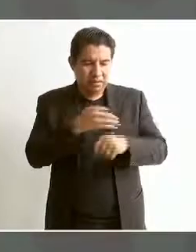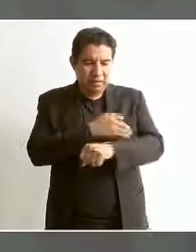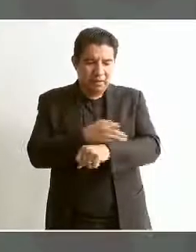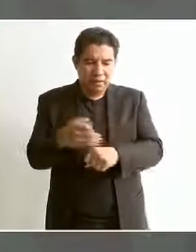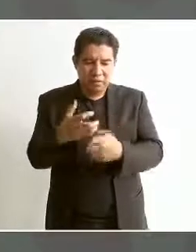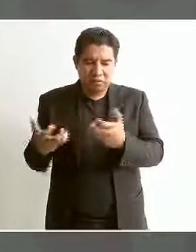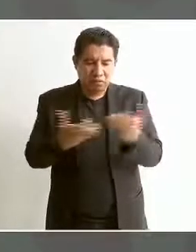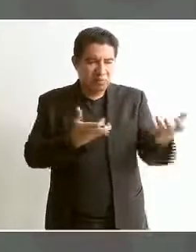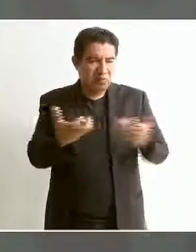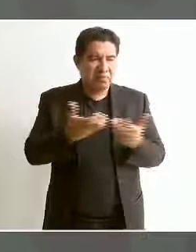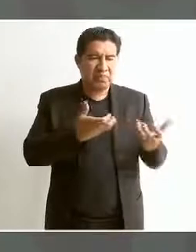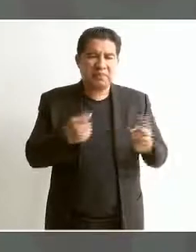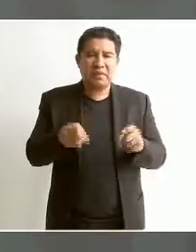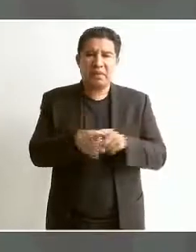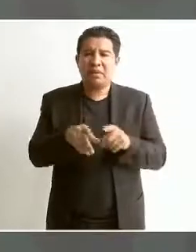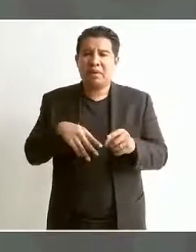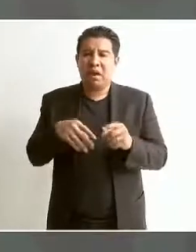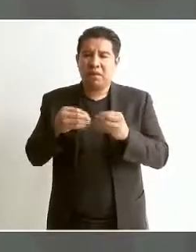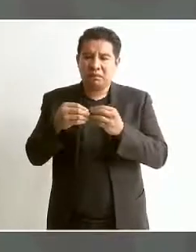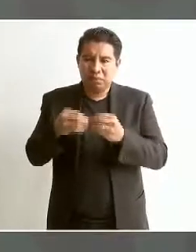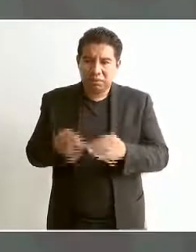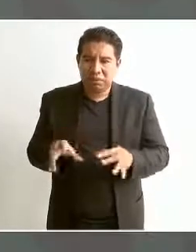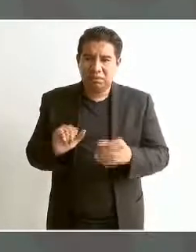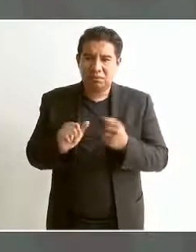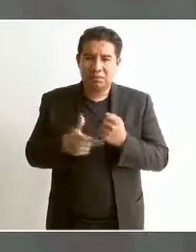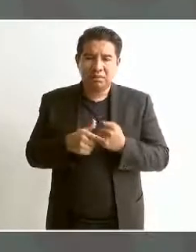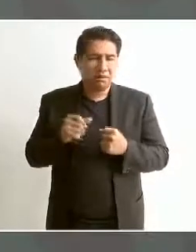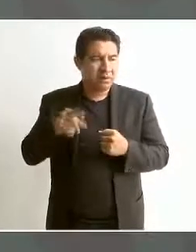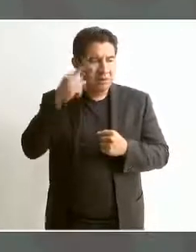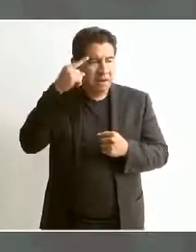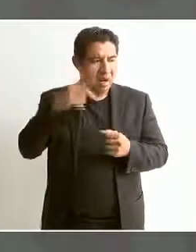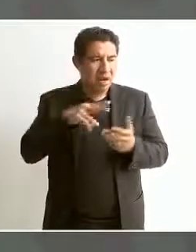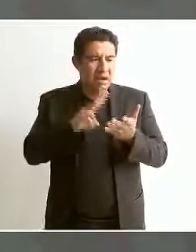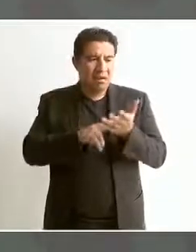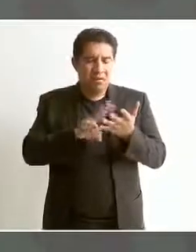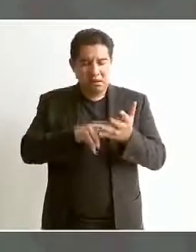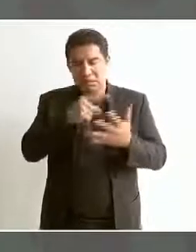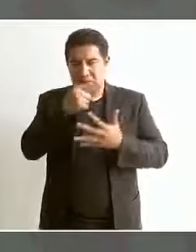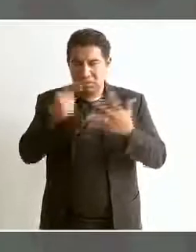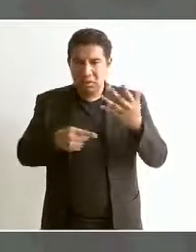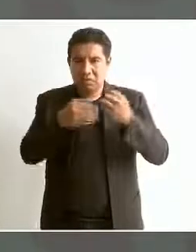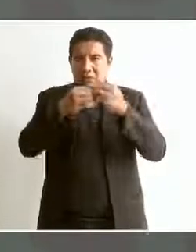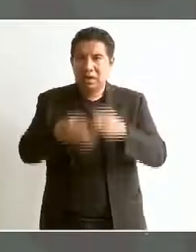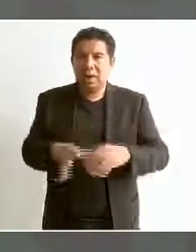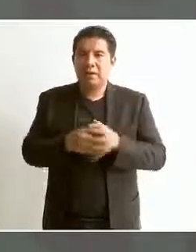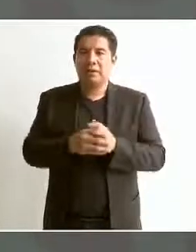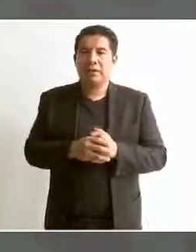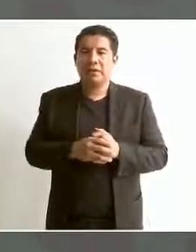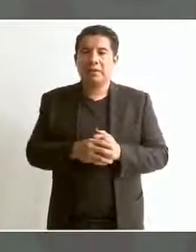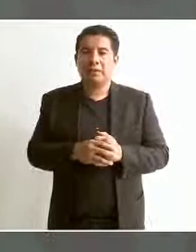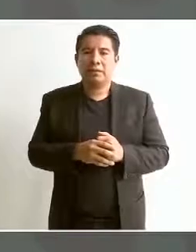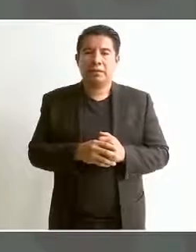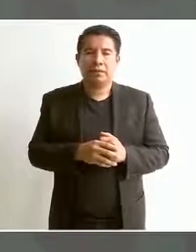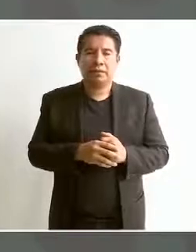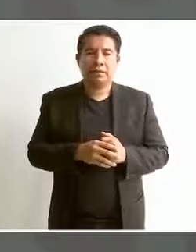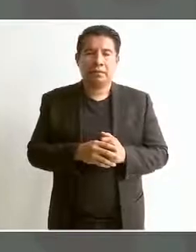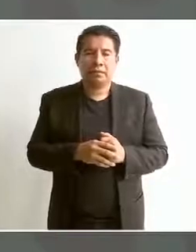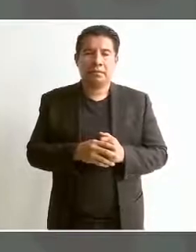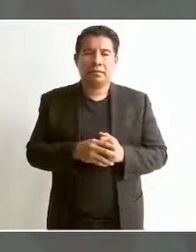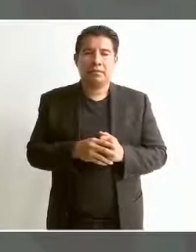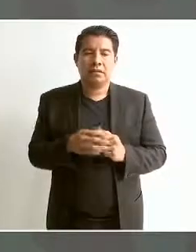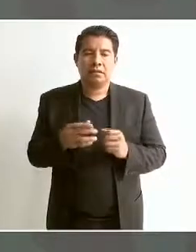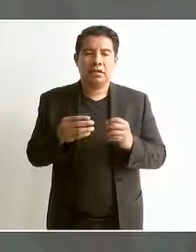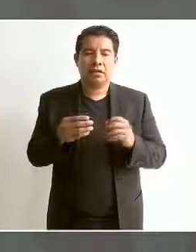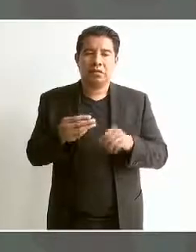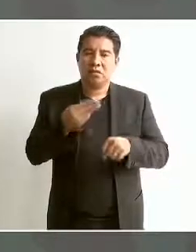familias, con la pérdida de valores. Por eso, es